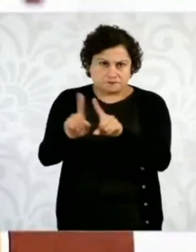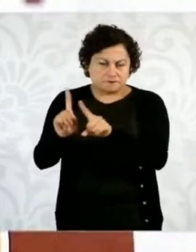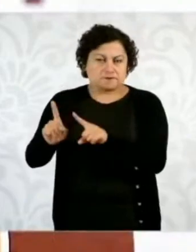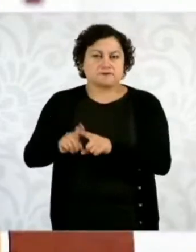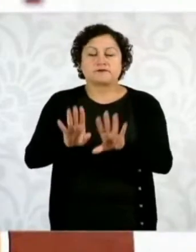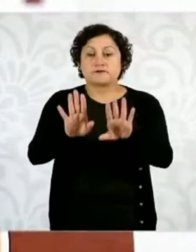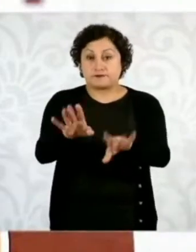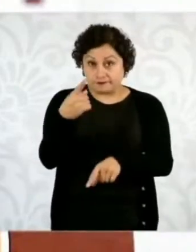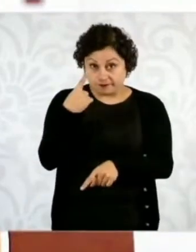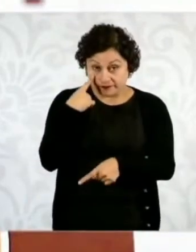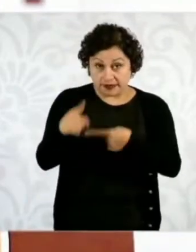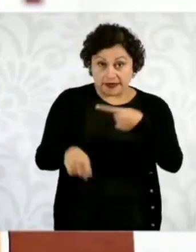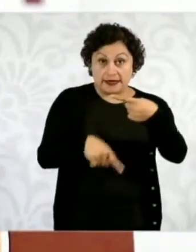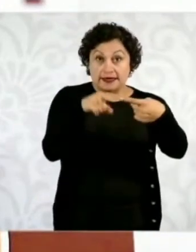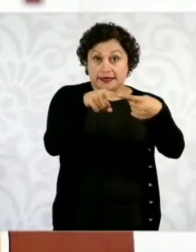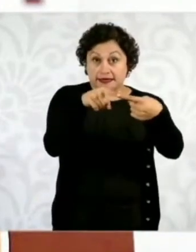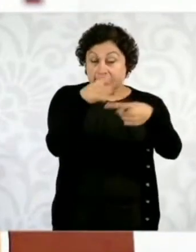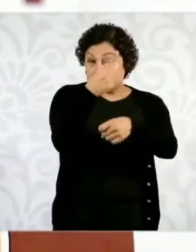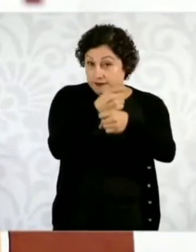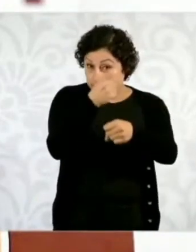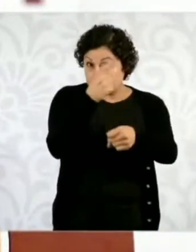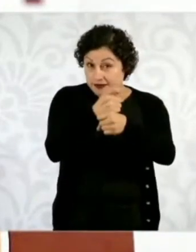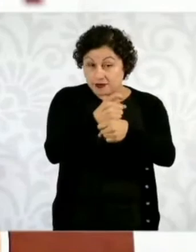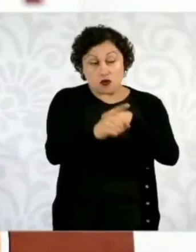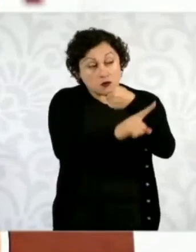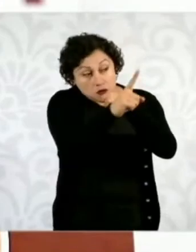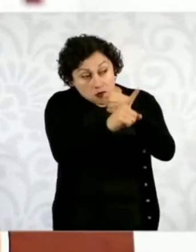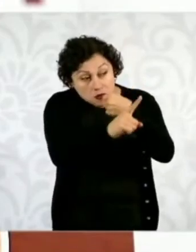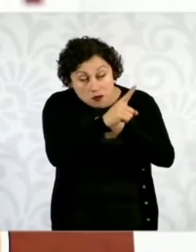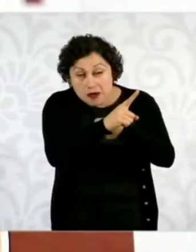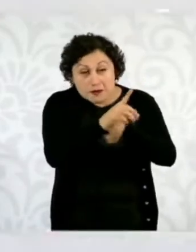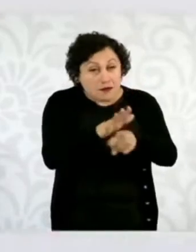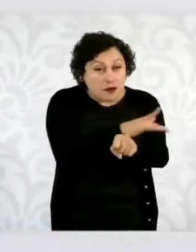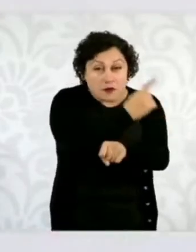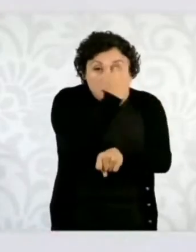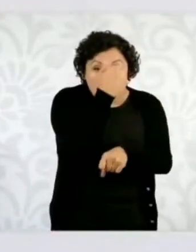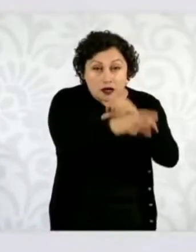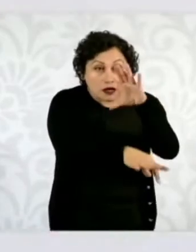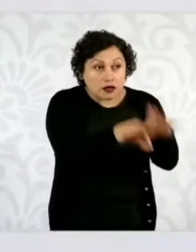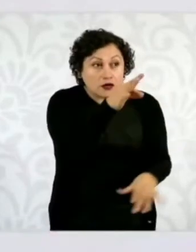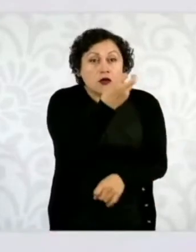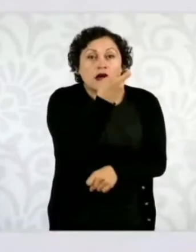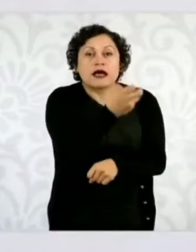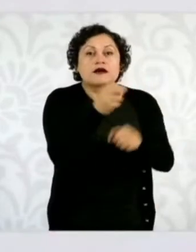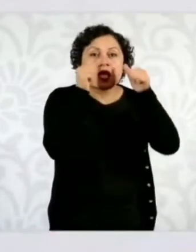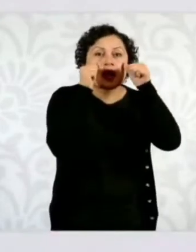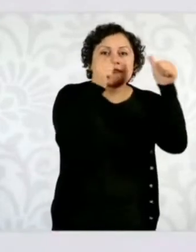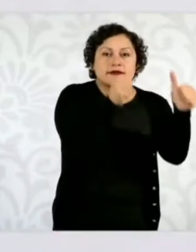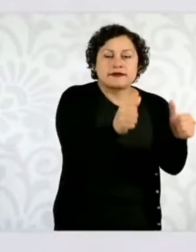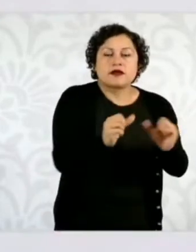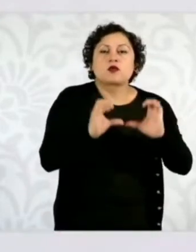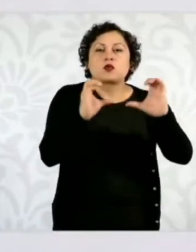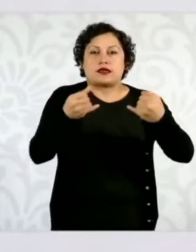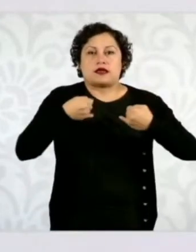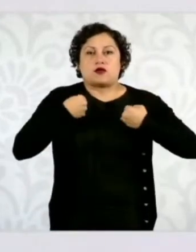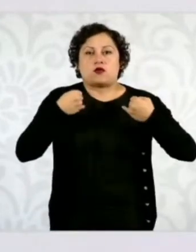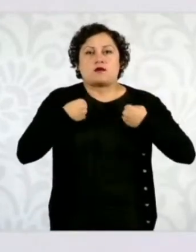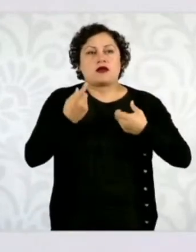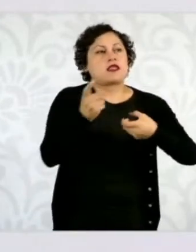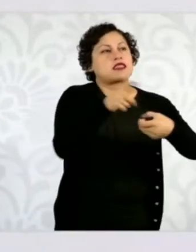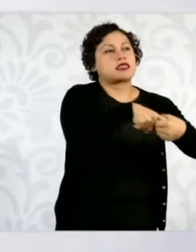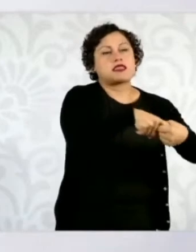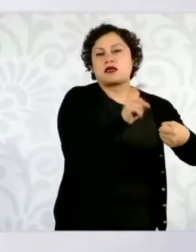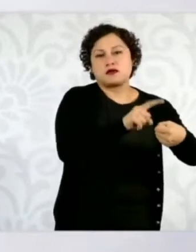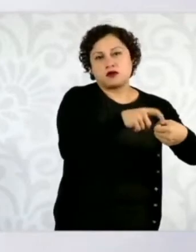evitar que los jóvenes se incorporen a bandas delictivas. Y la otra son detenciones.